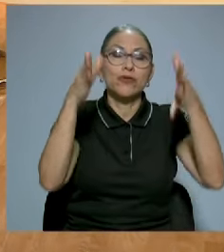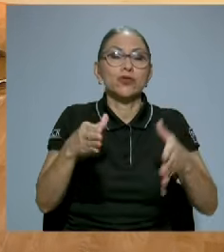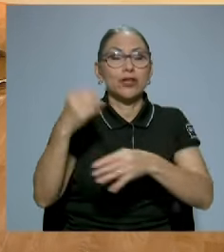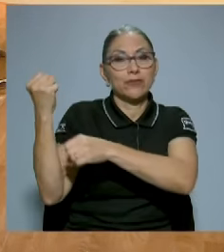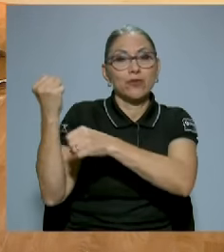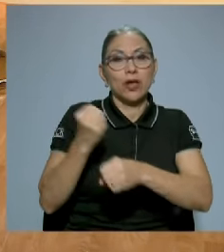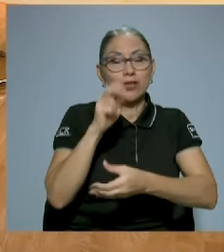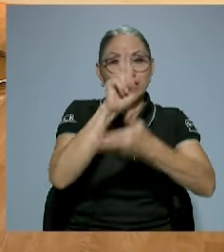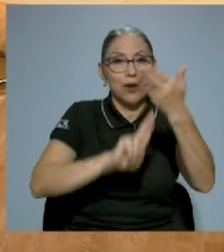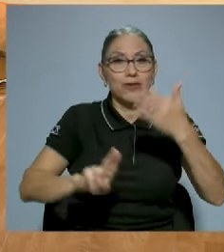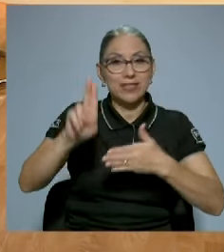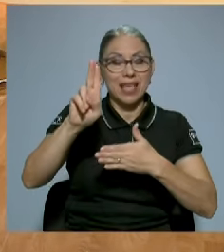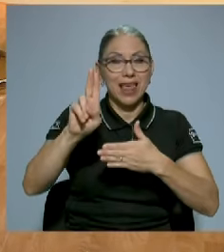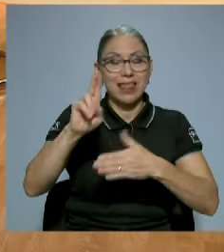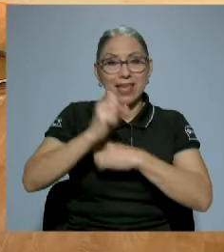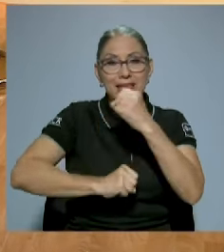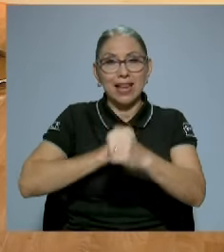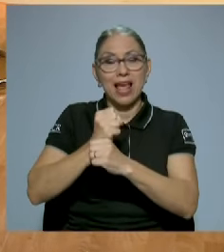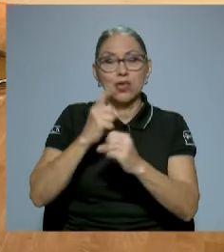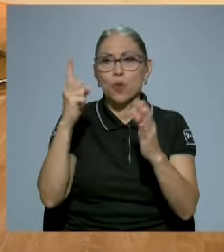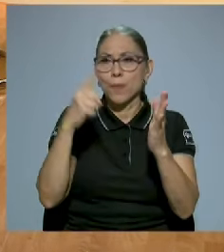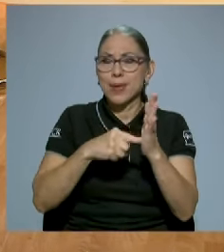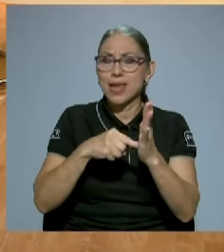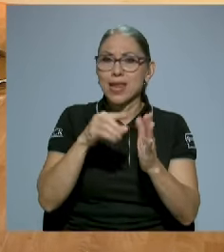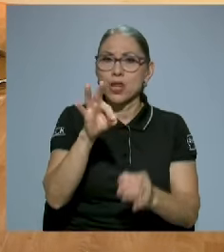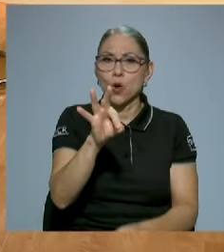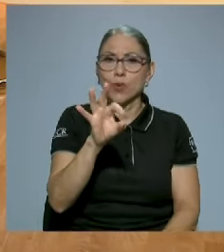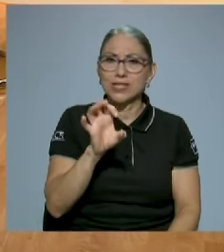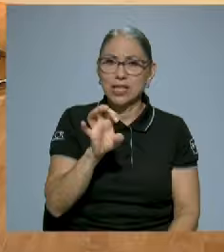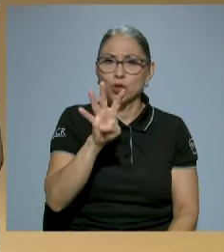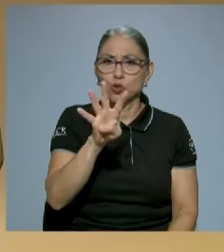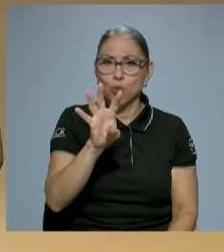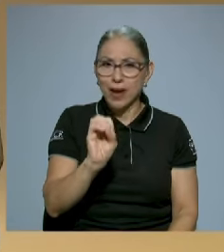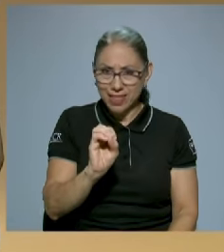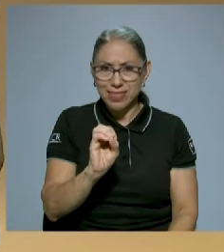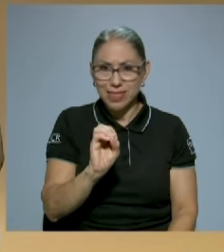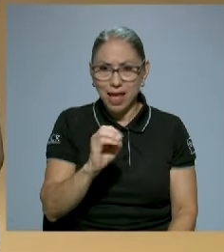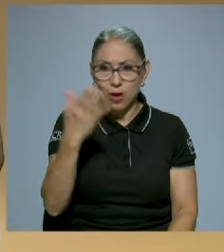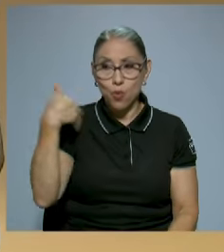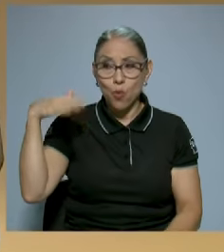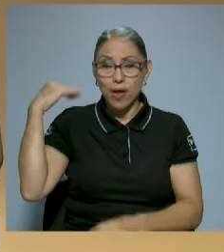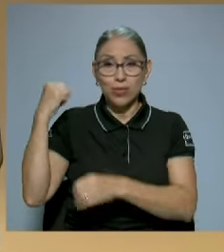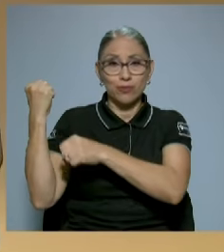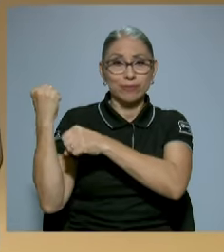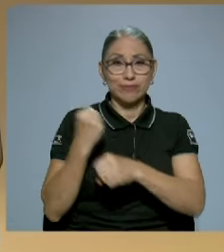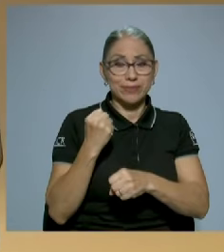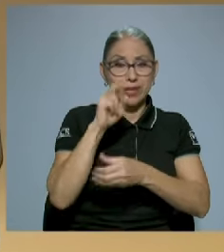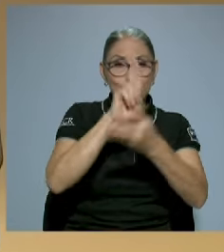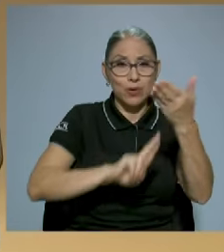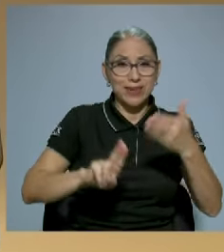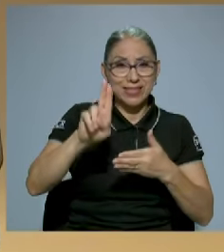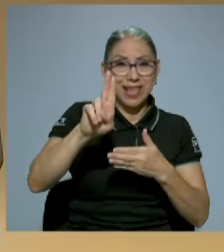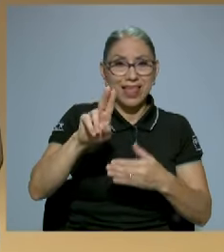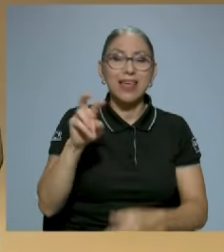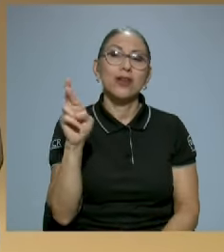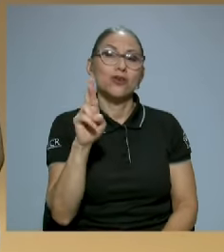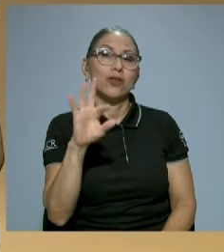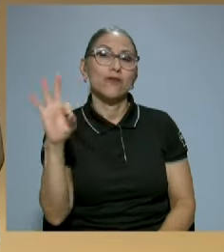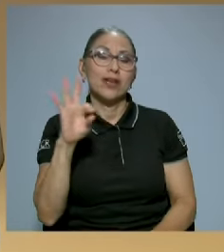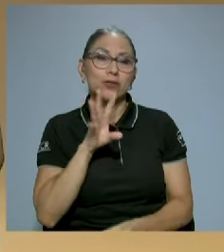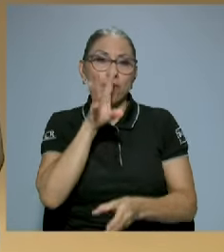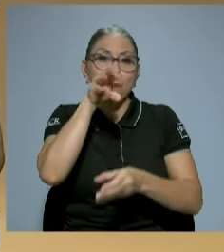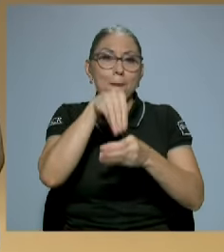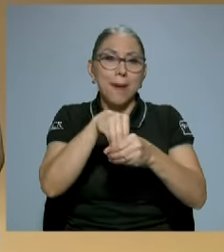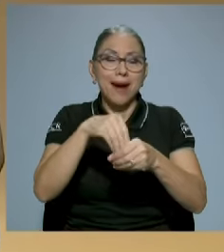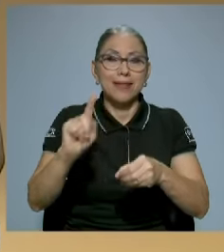universidad en 1940, cuando se quedó en la universidad, él forma parte del primer grupo de...